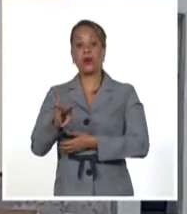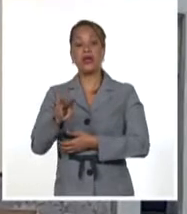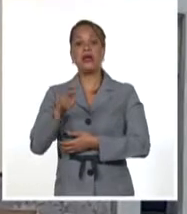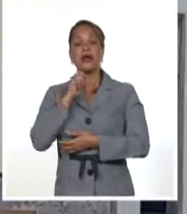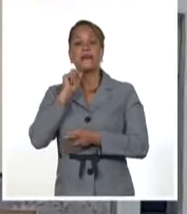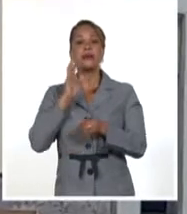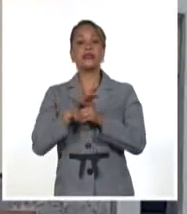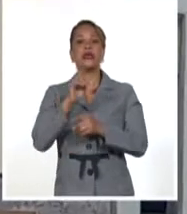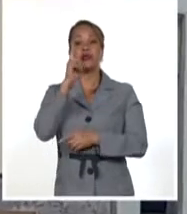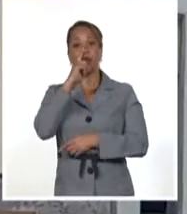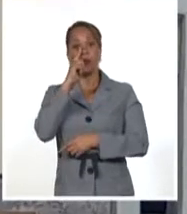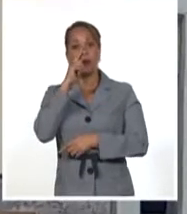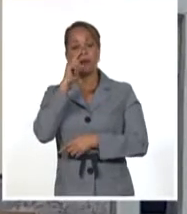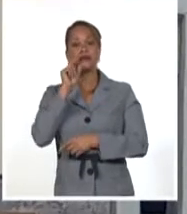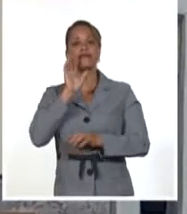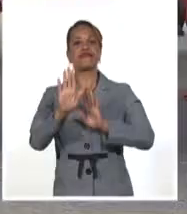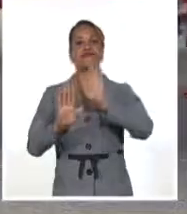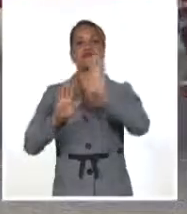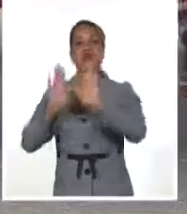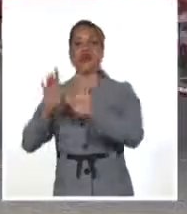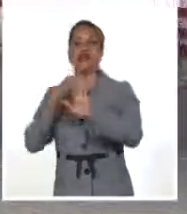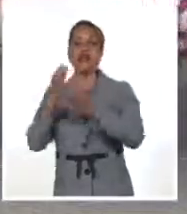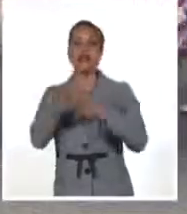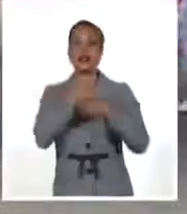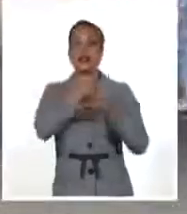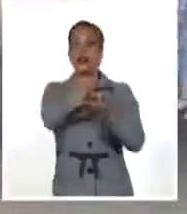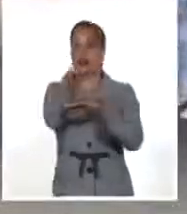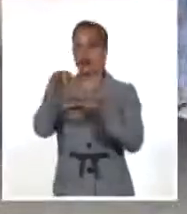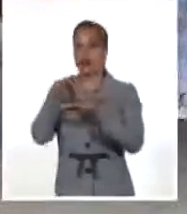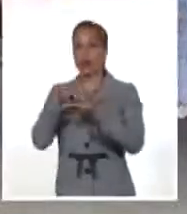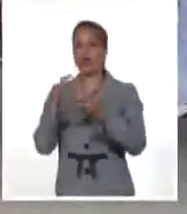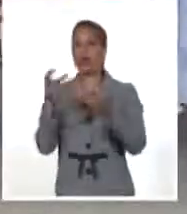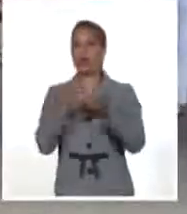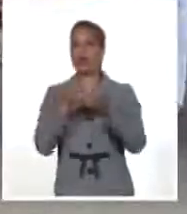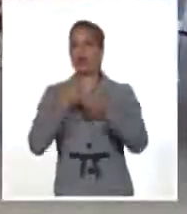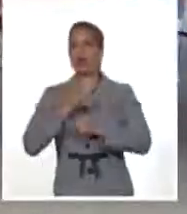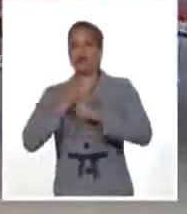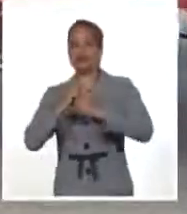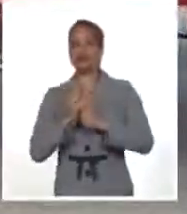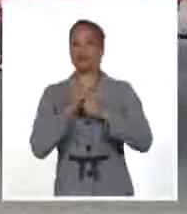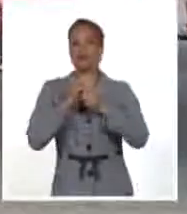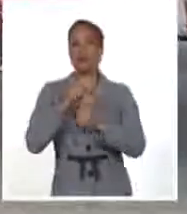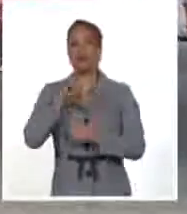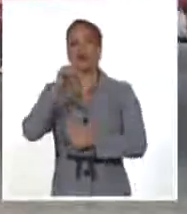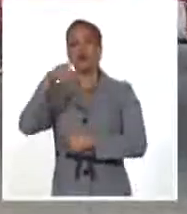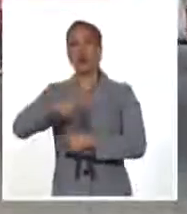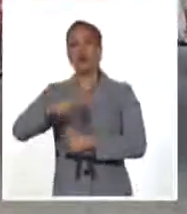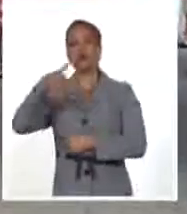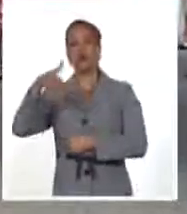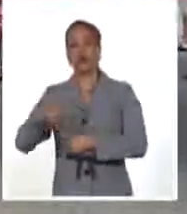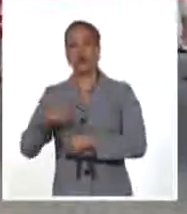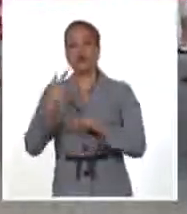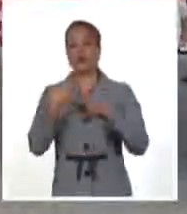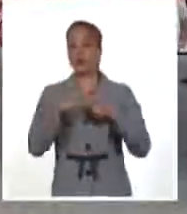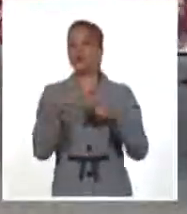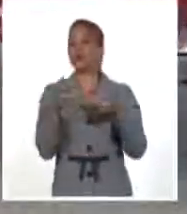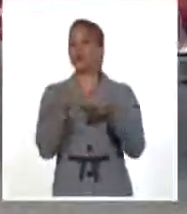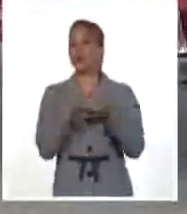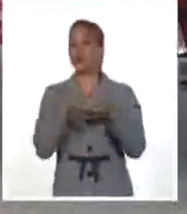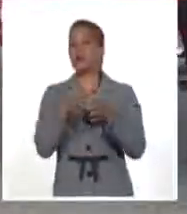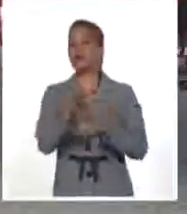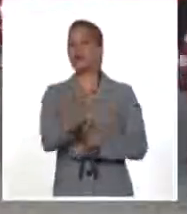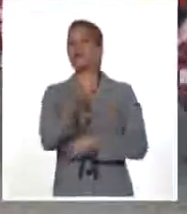noviembre ha sesionado en galerías y espacios públicos. La compañía folclórica JJ y la compañía Rosario Cárdenas fueron los